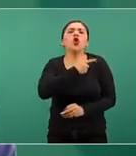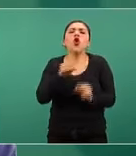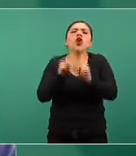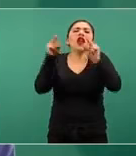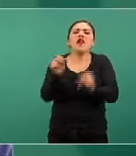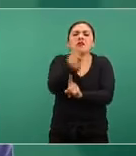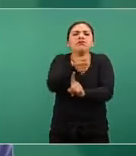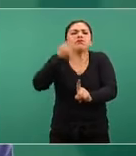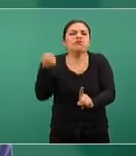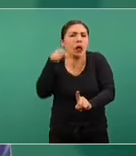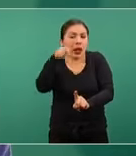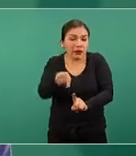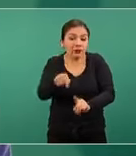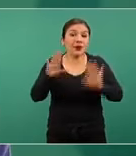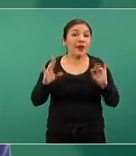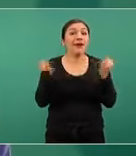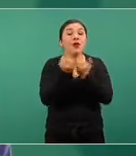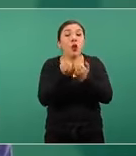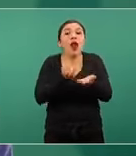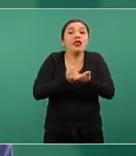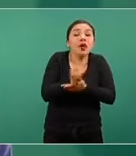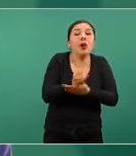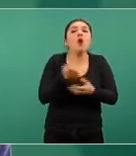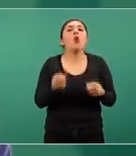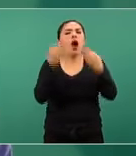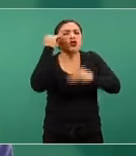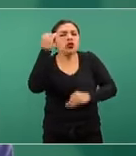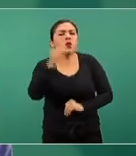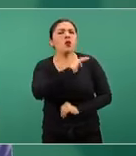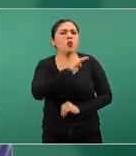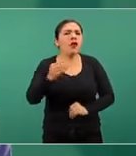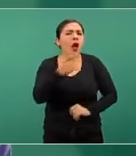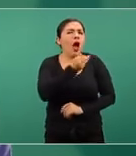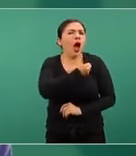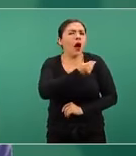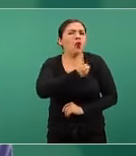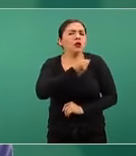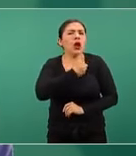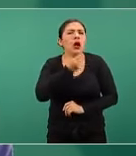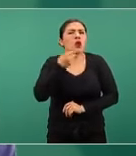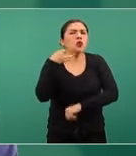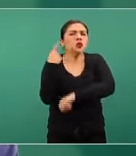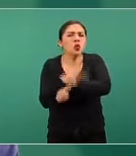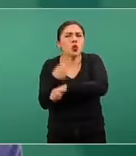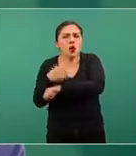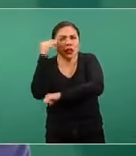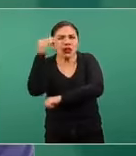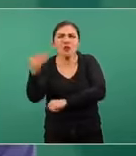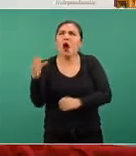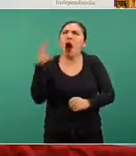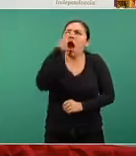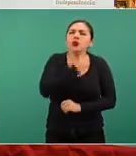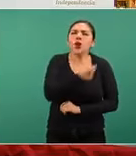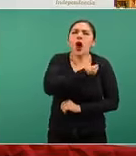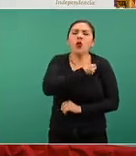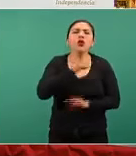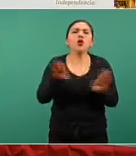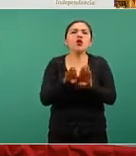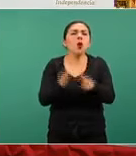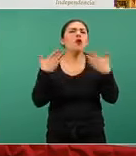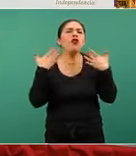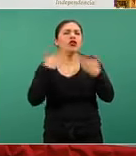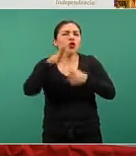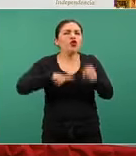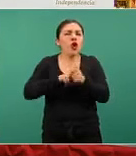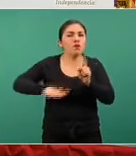También determina el tiempo en que pueden estar sin dañarse a ciertas temperaturas, como la temperatura ambiente